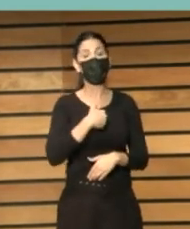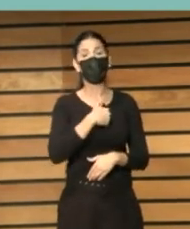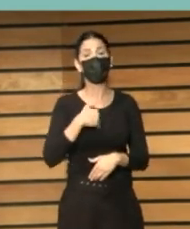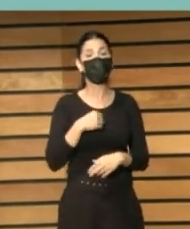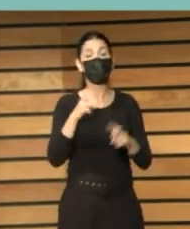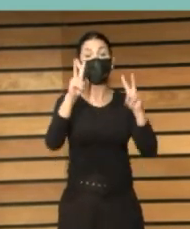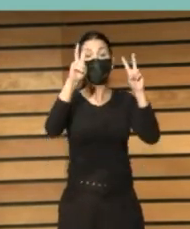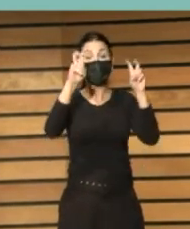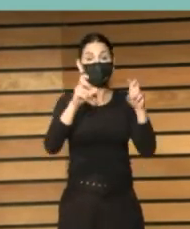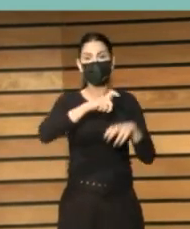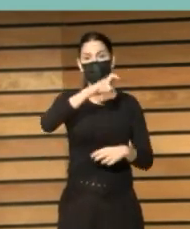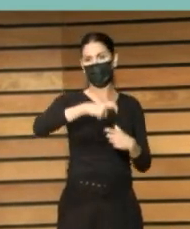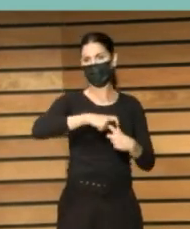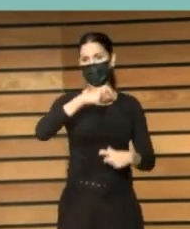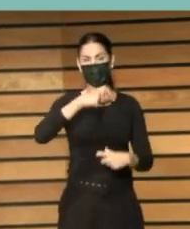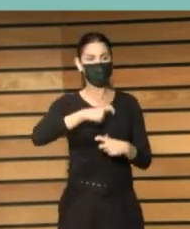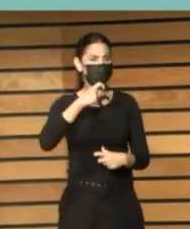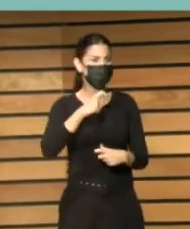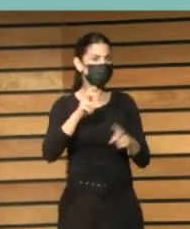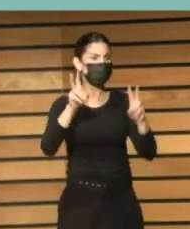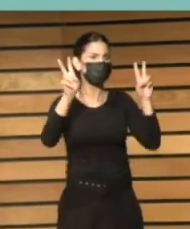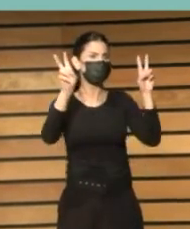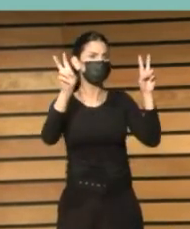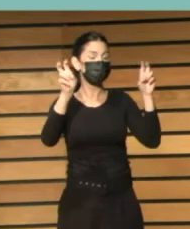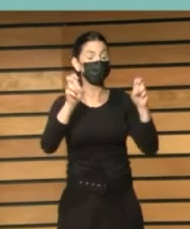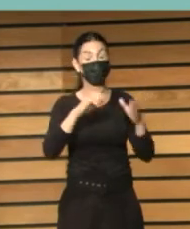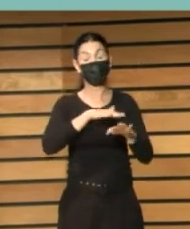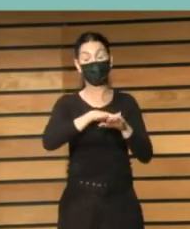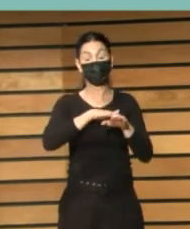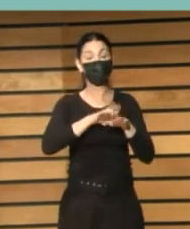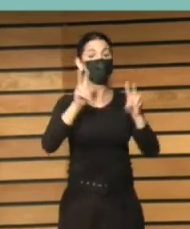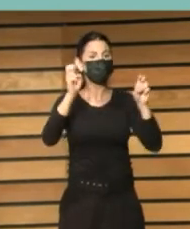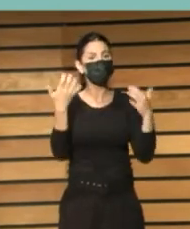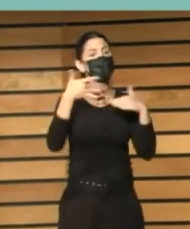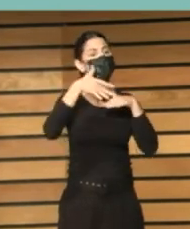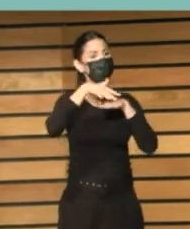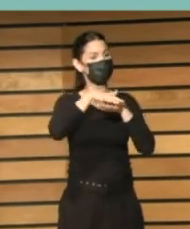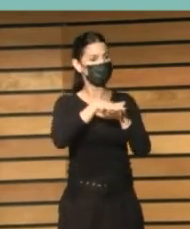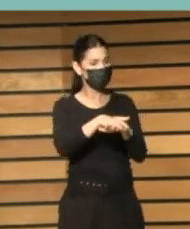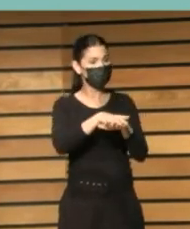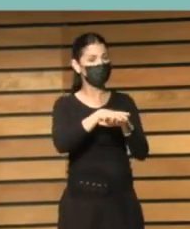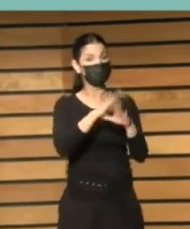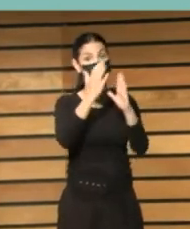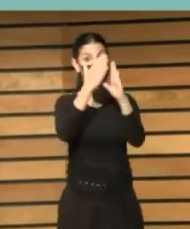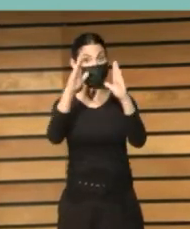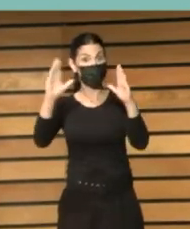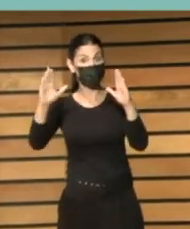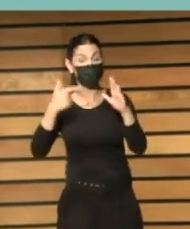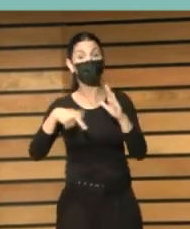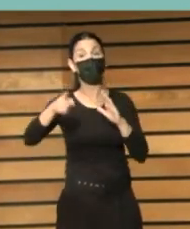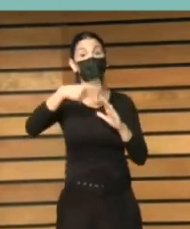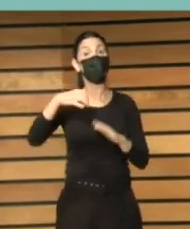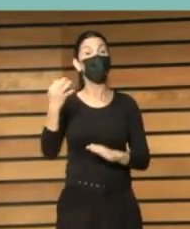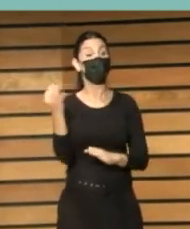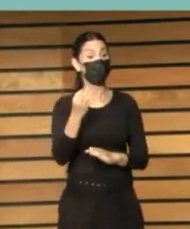carácter cívico la función perdón de carácter integrador que tienen que tener las bibliotecas en el futuro digamos que